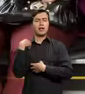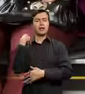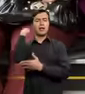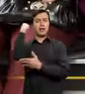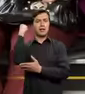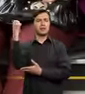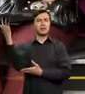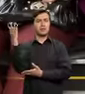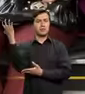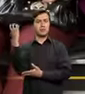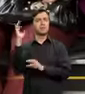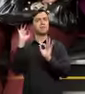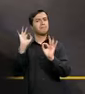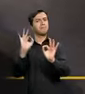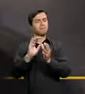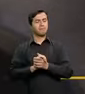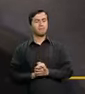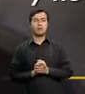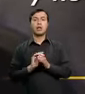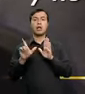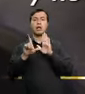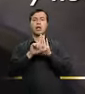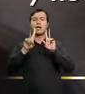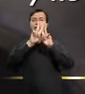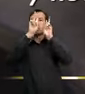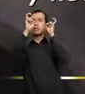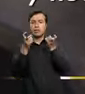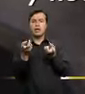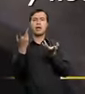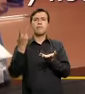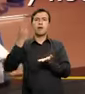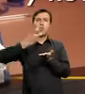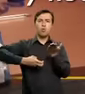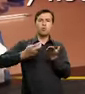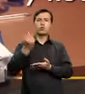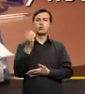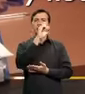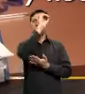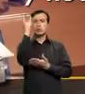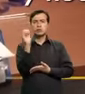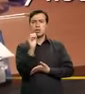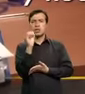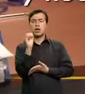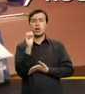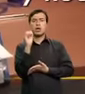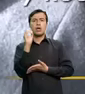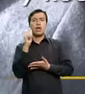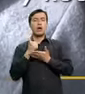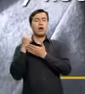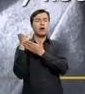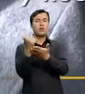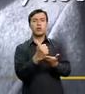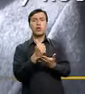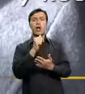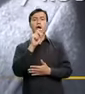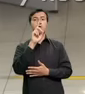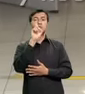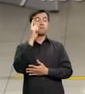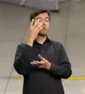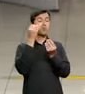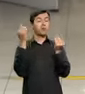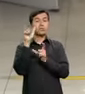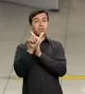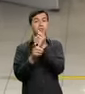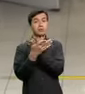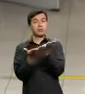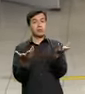el derecho a una pensión digna. La Ley de Remisión, Interés, Multas y Recargos beneficiará a cerca de 2 millones de personas